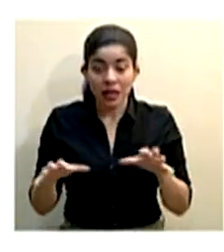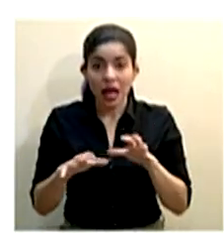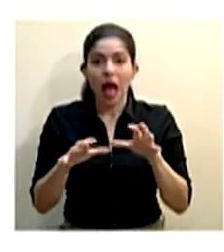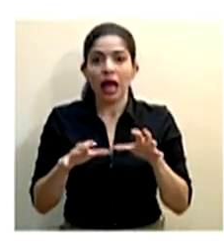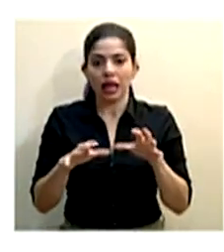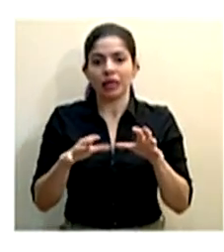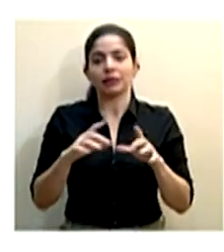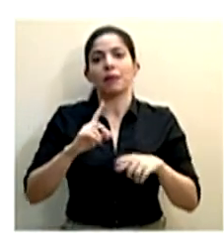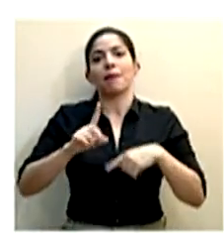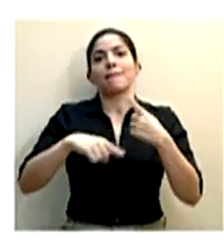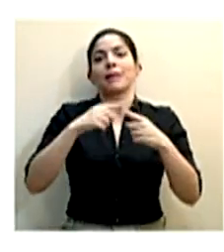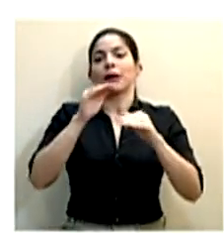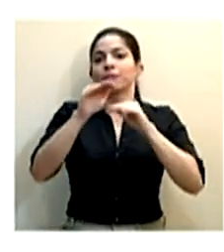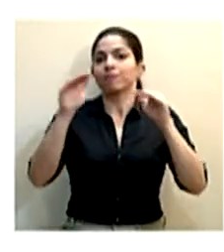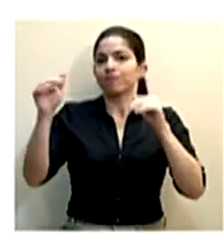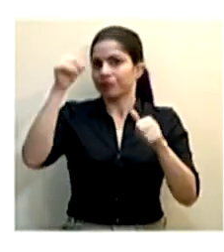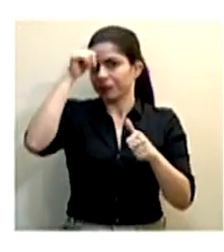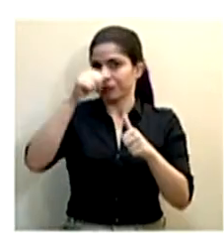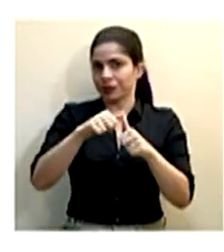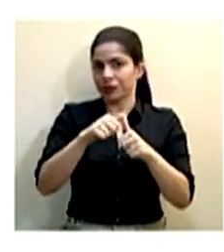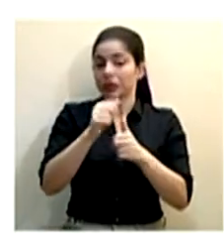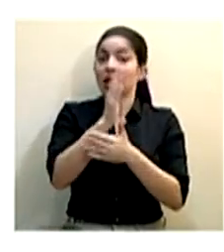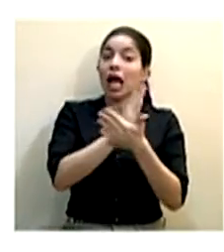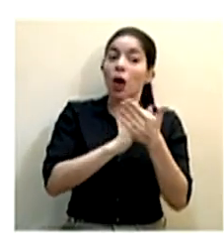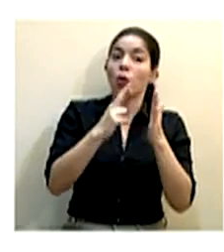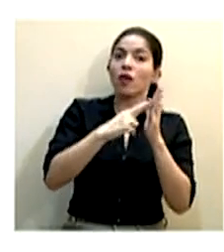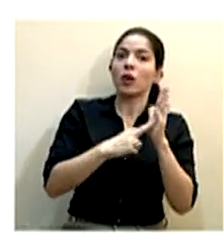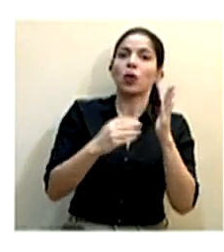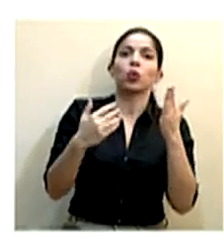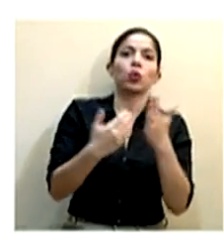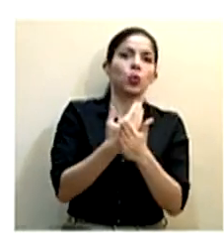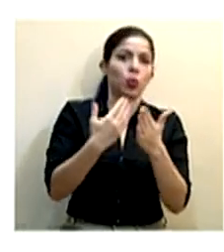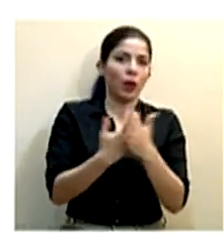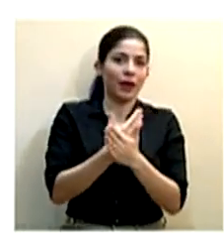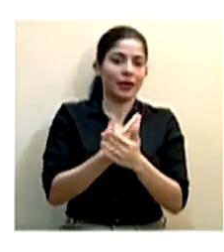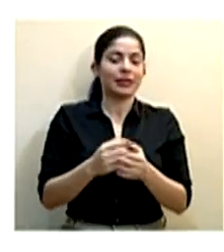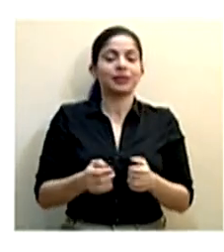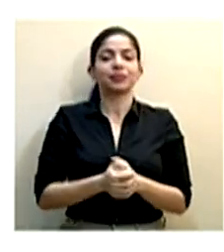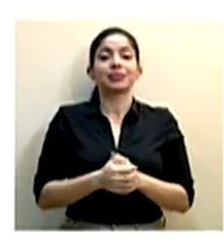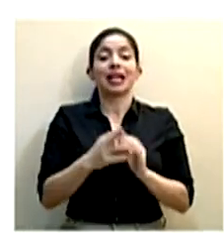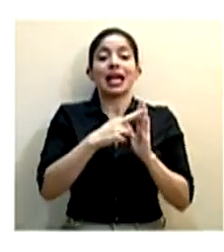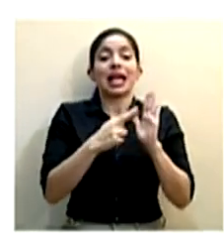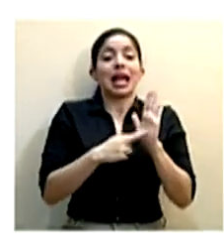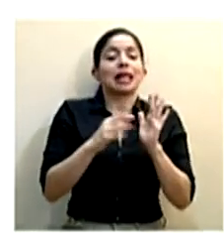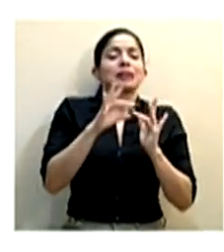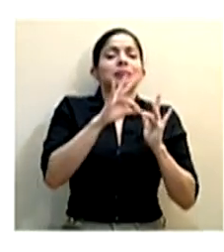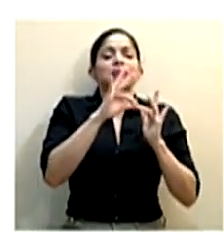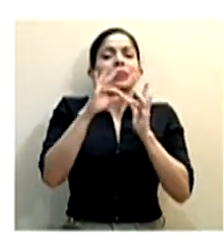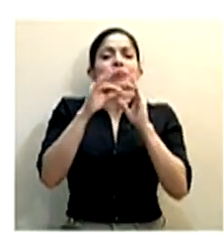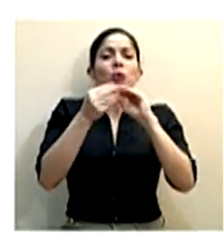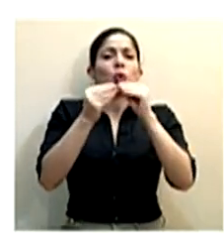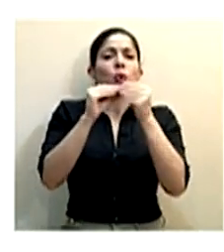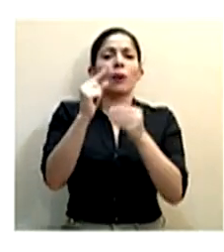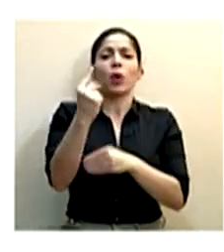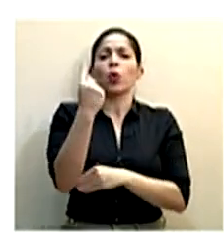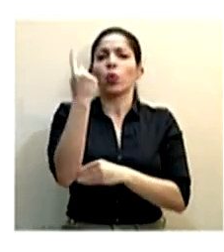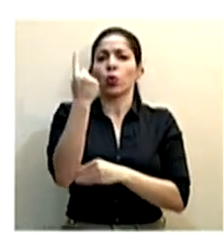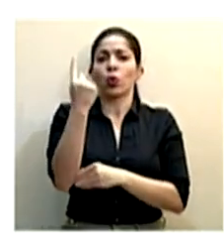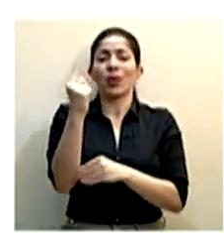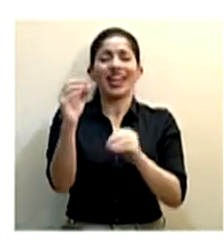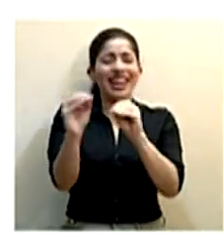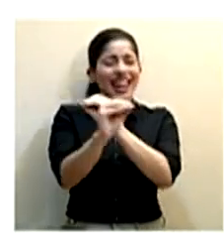vamos a recordarlas y algunas son nuevas. La regla de oro número uno. Nadie,